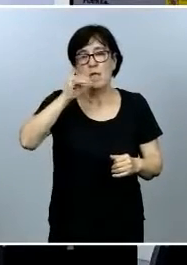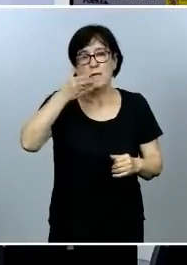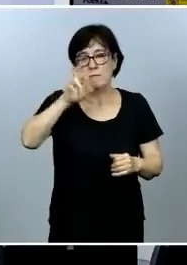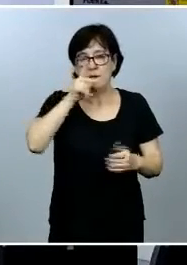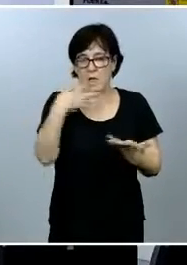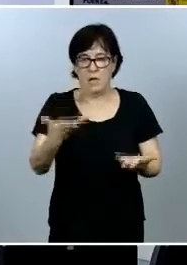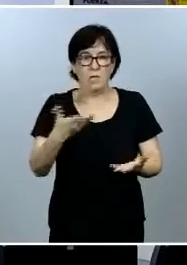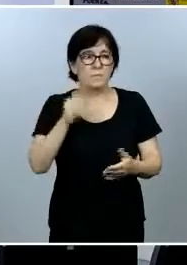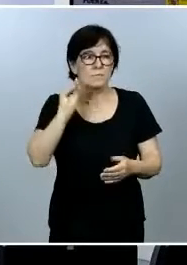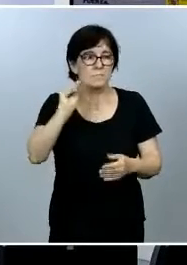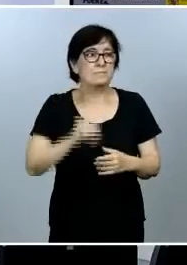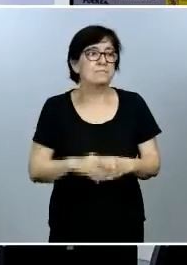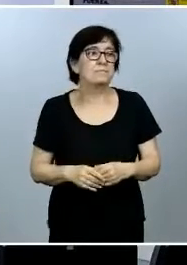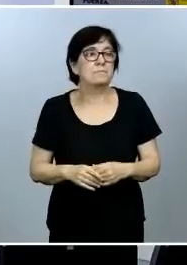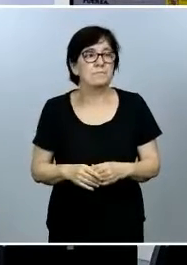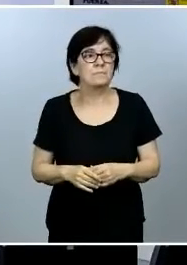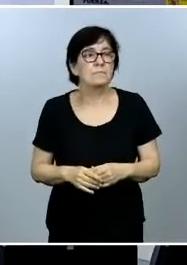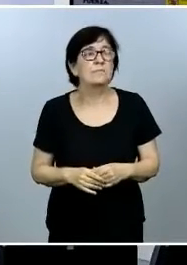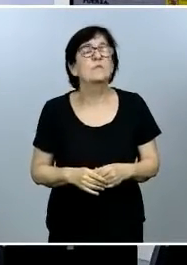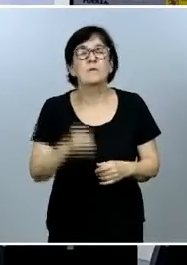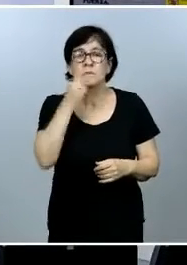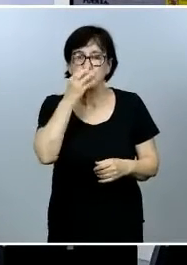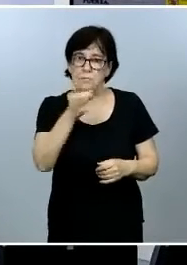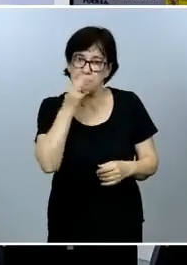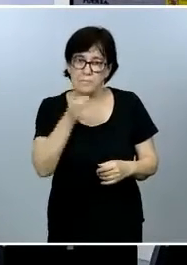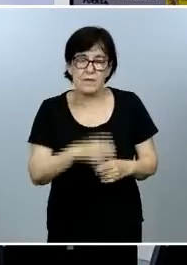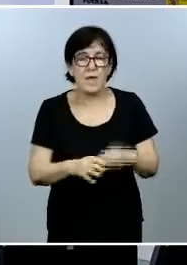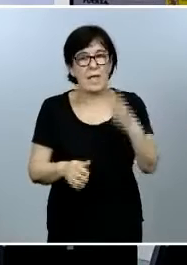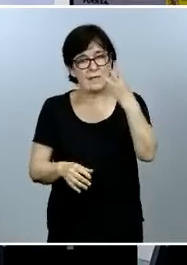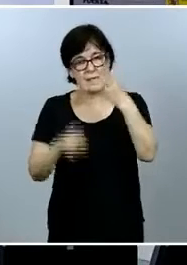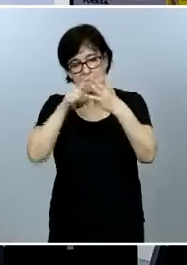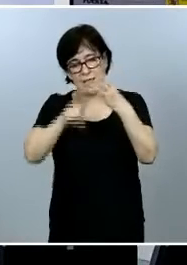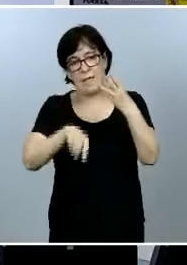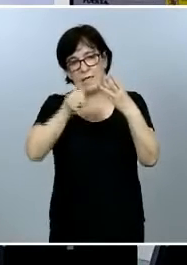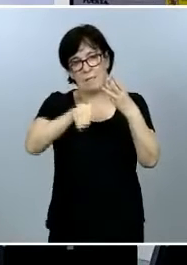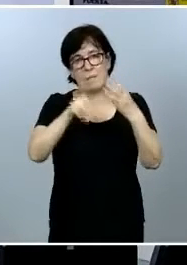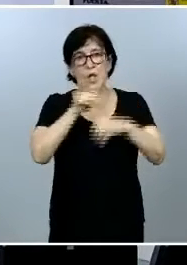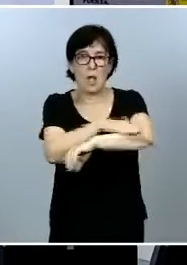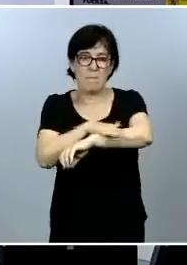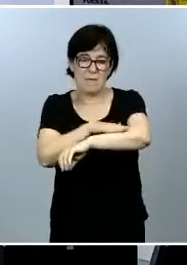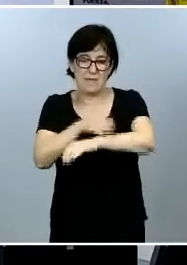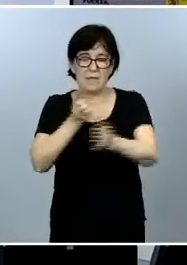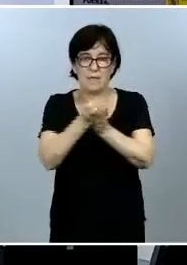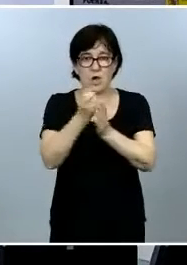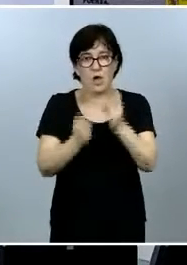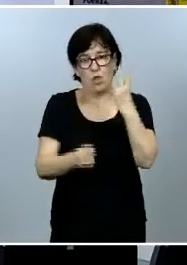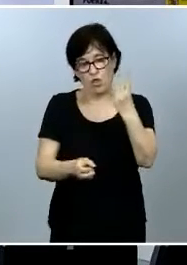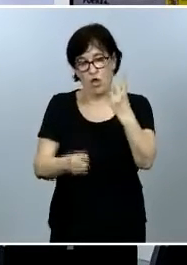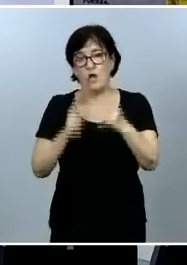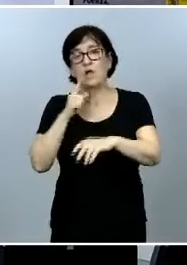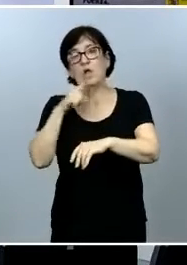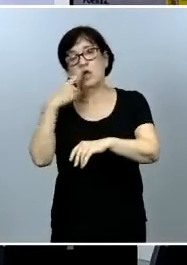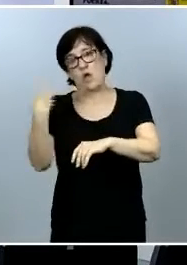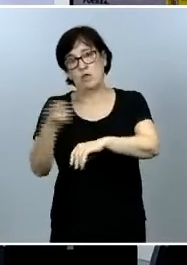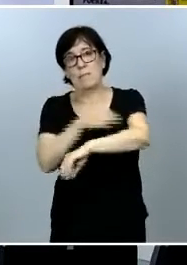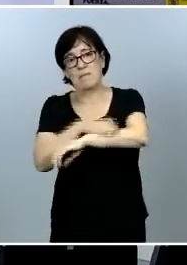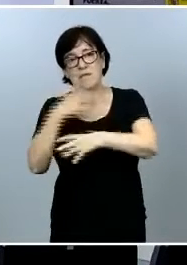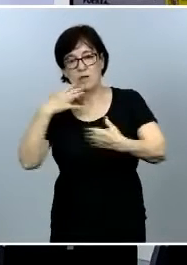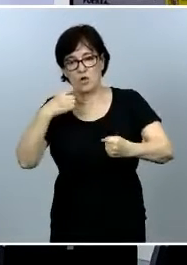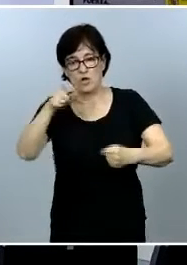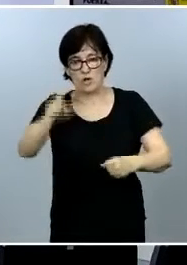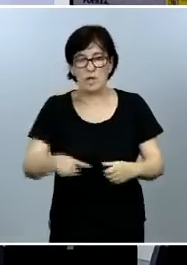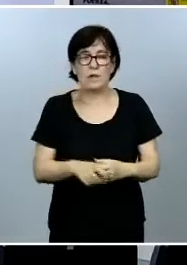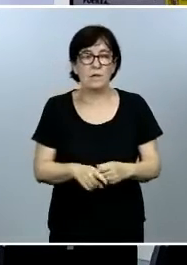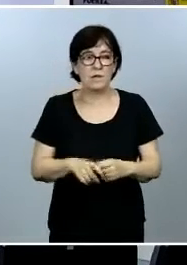Sí, hola buenas tardes ministros tengo tres preguntas dos para la ministra portavoz y una para el ministro de Sanidad Ministra